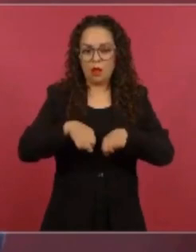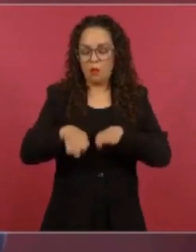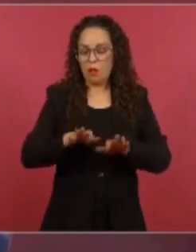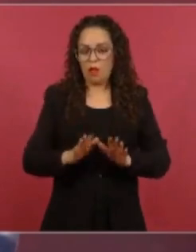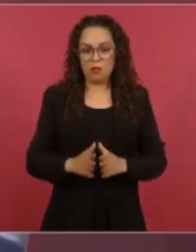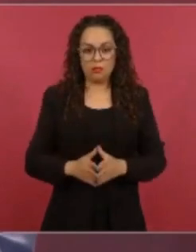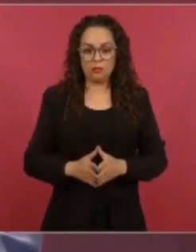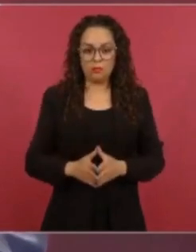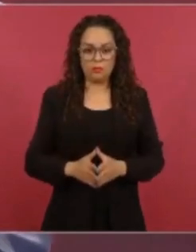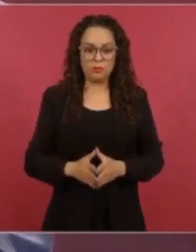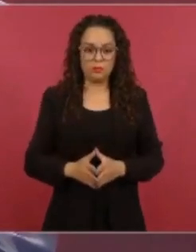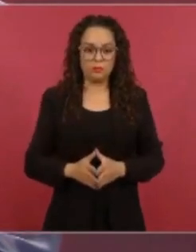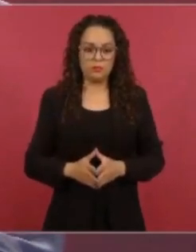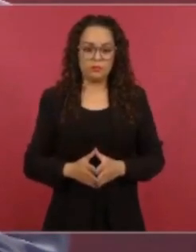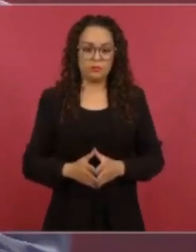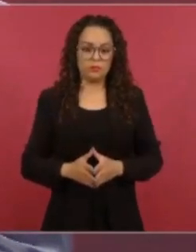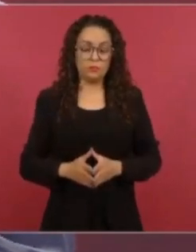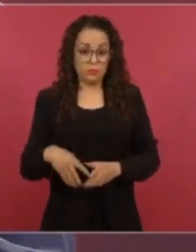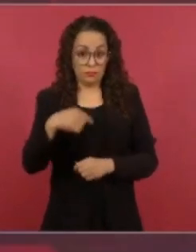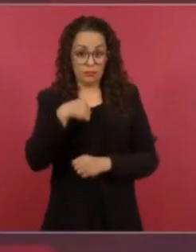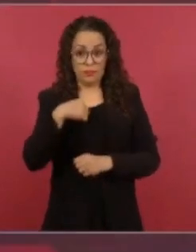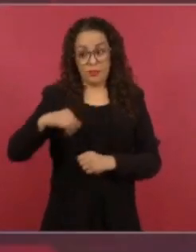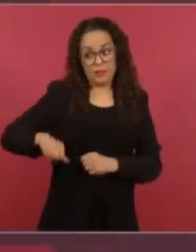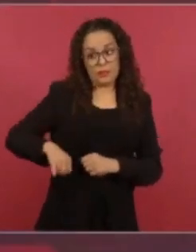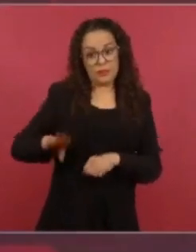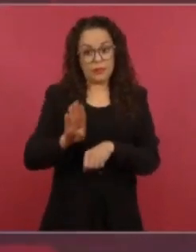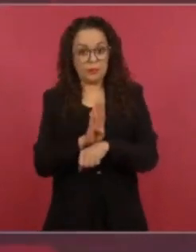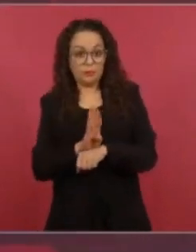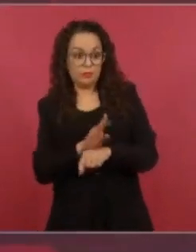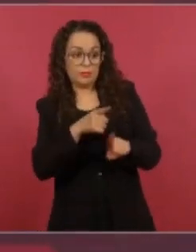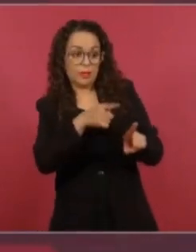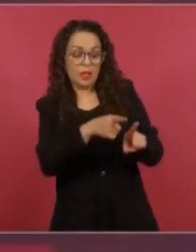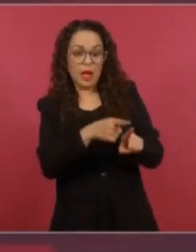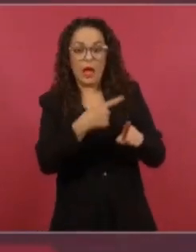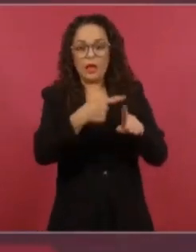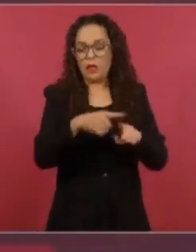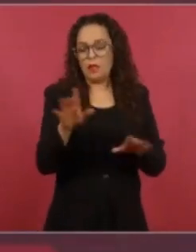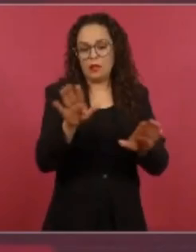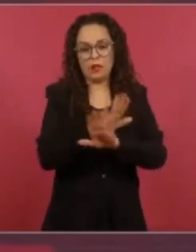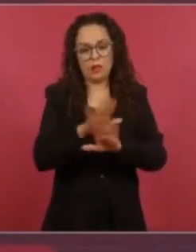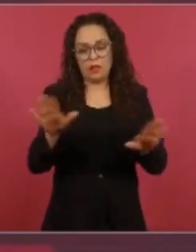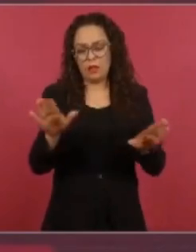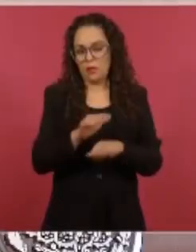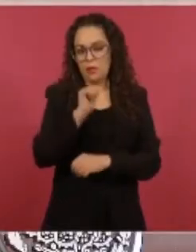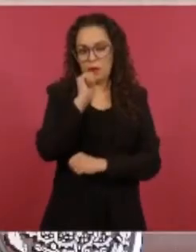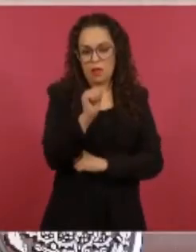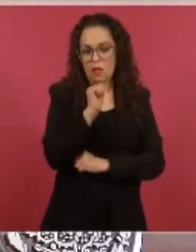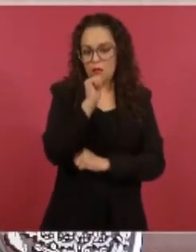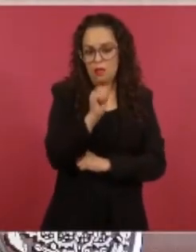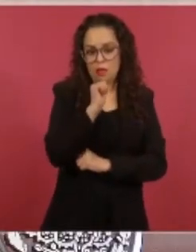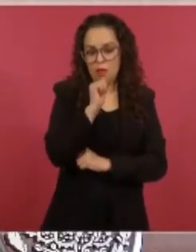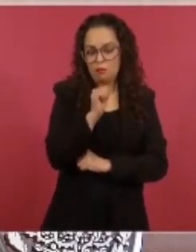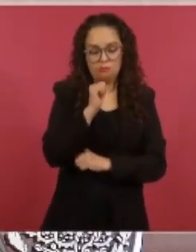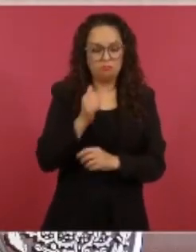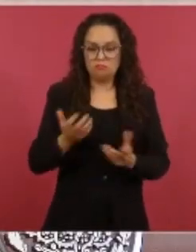balanza por nadie. Por lo mismo, porque